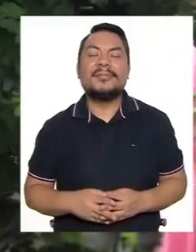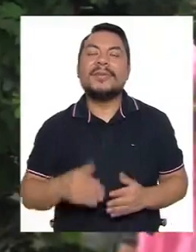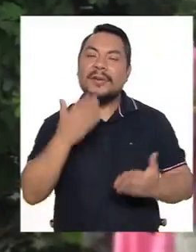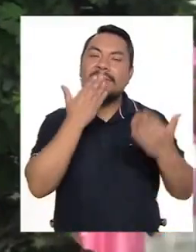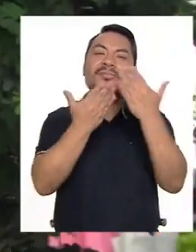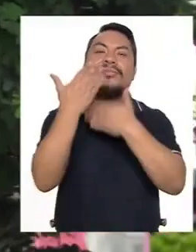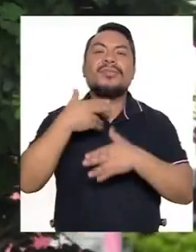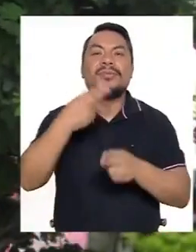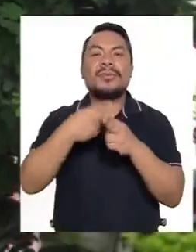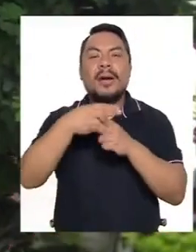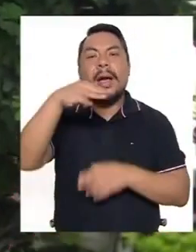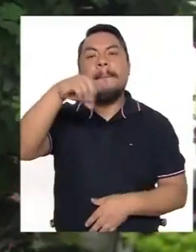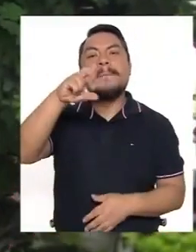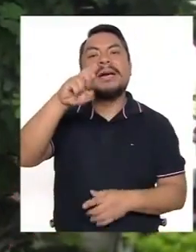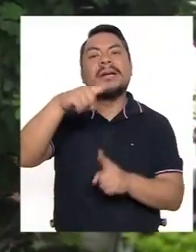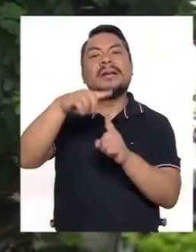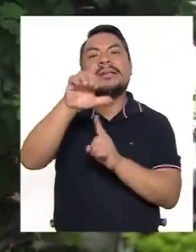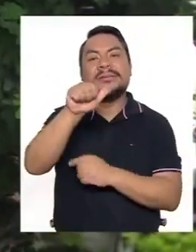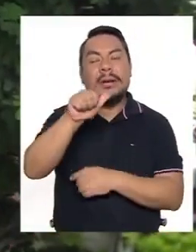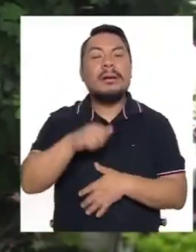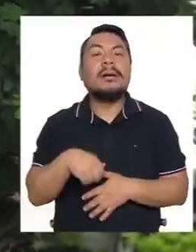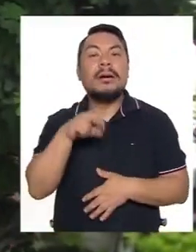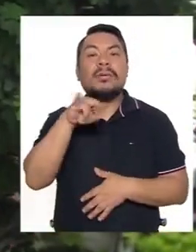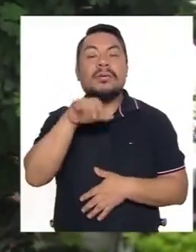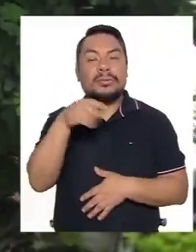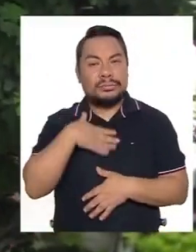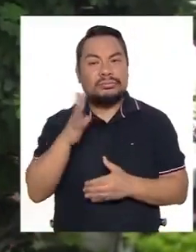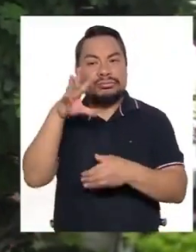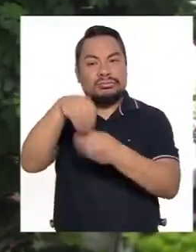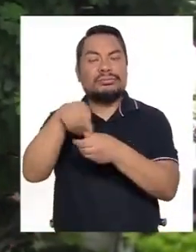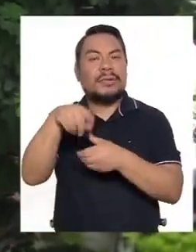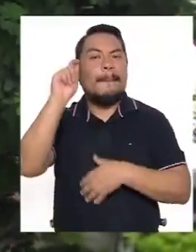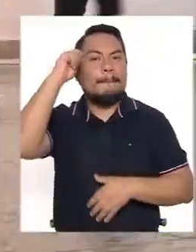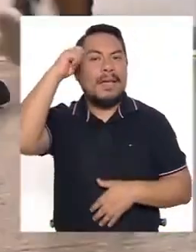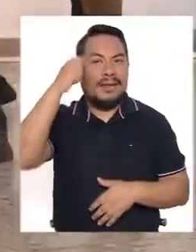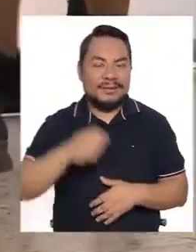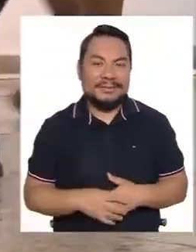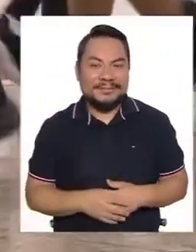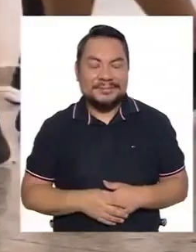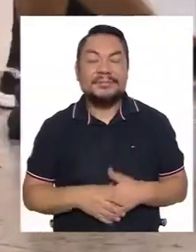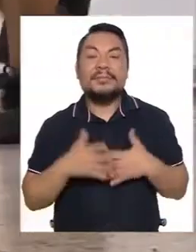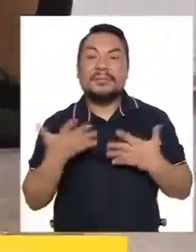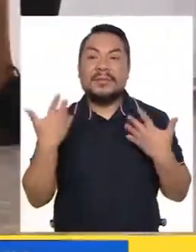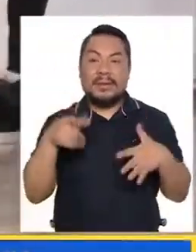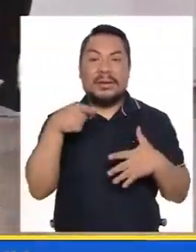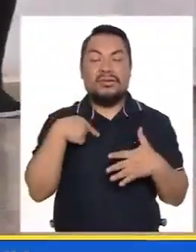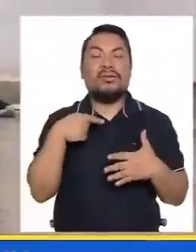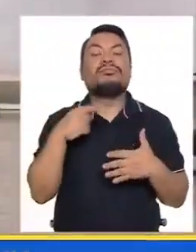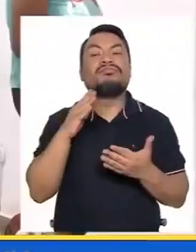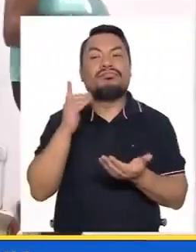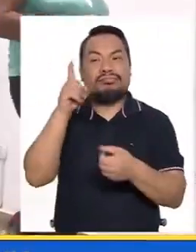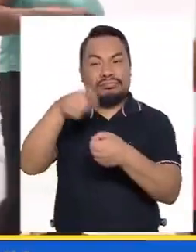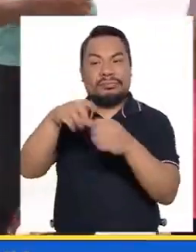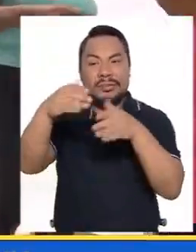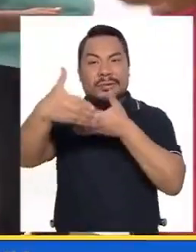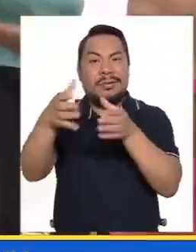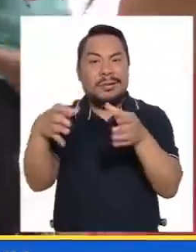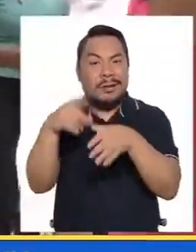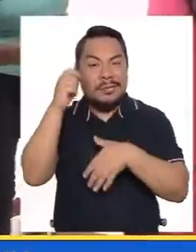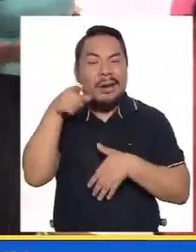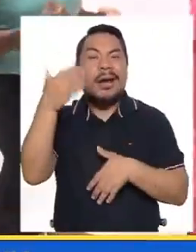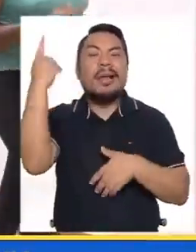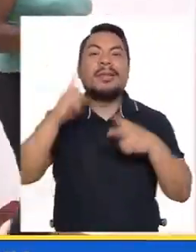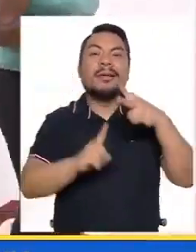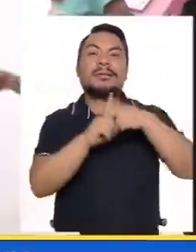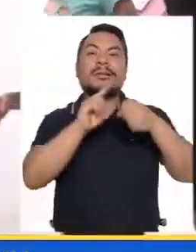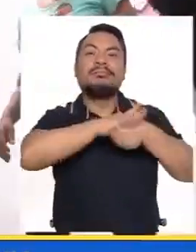Buenos días, mi nombre es Marisa Rojas, pertenezco al SIAM de Magdalena. Comencé en el SIAM de Magdalena con la época de pandemia,